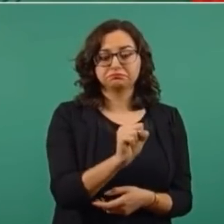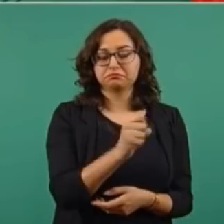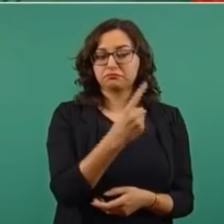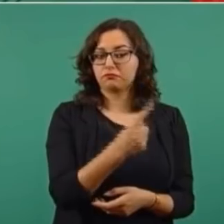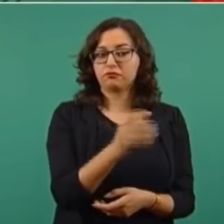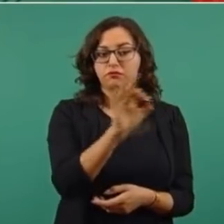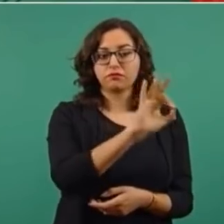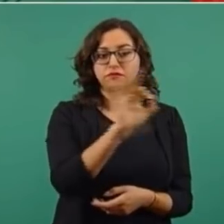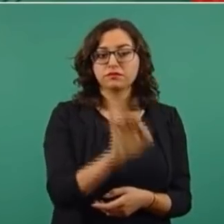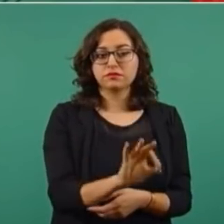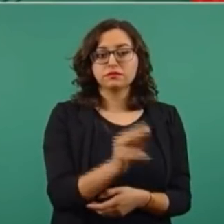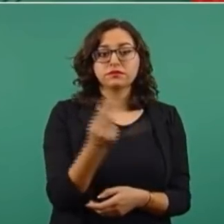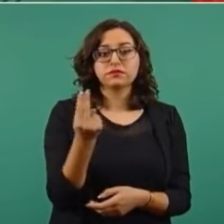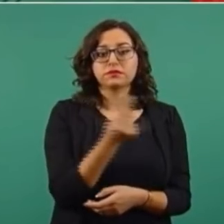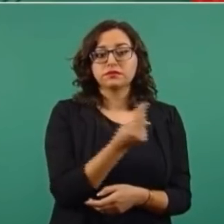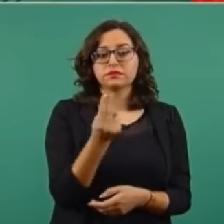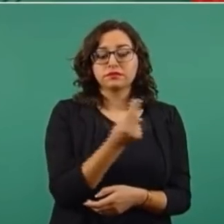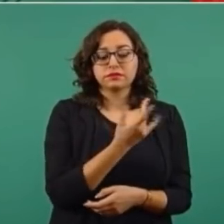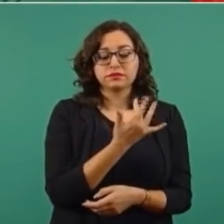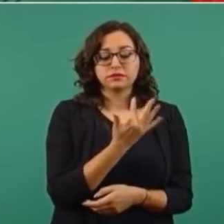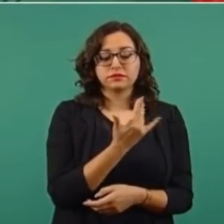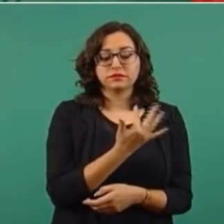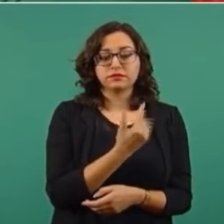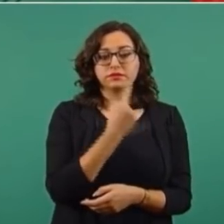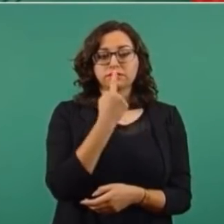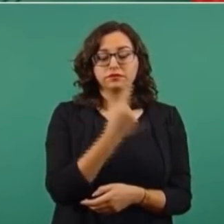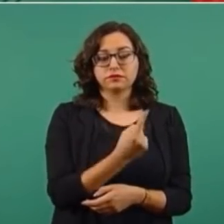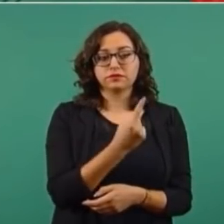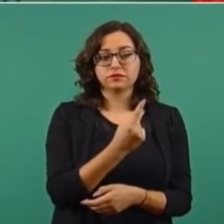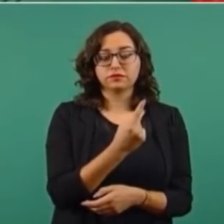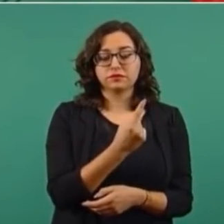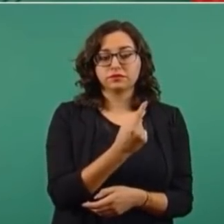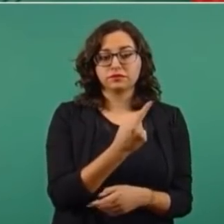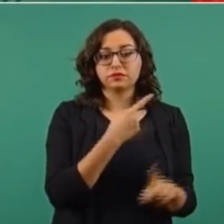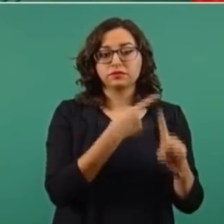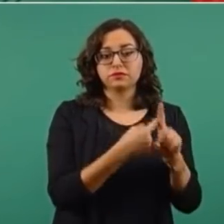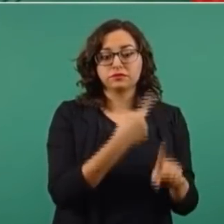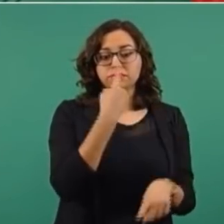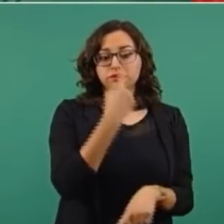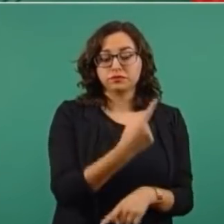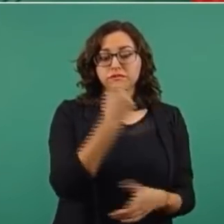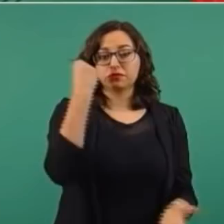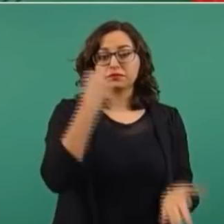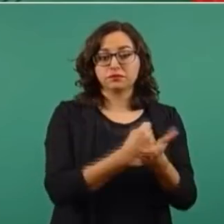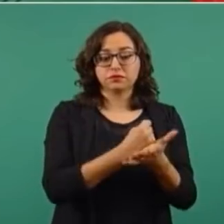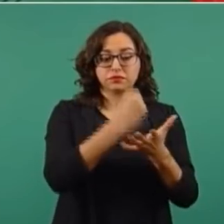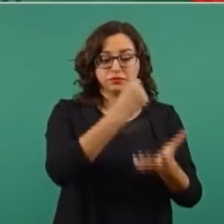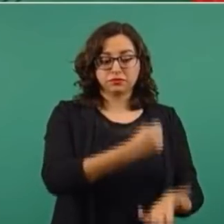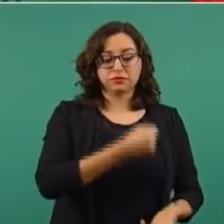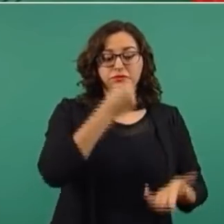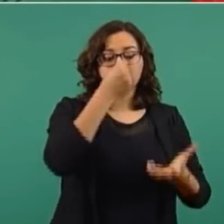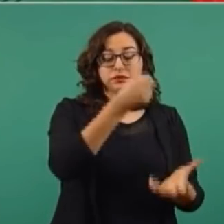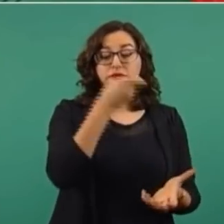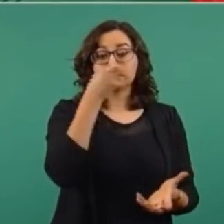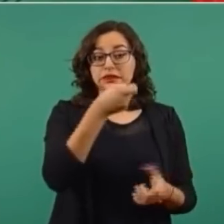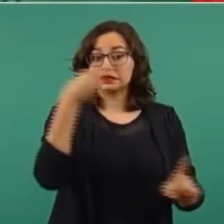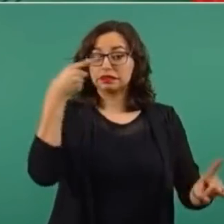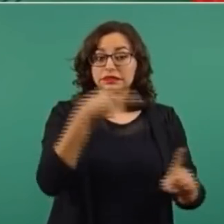para tener mayoría simple, para la aprobación del presupuesto, que es lo que más